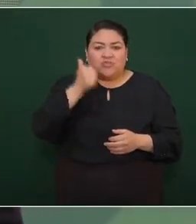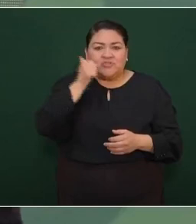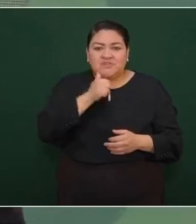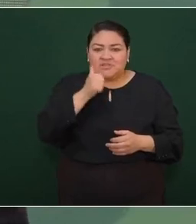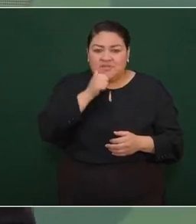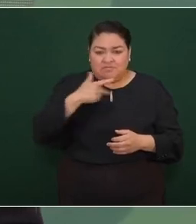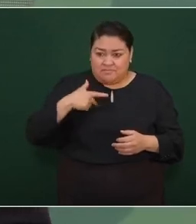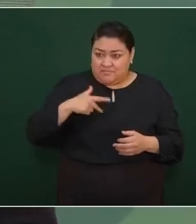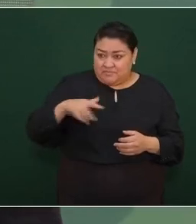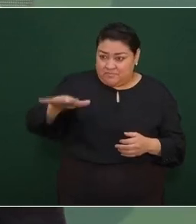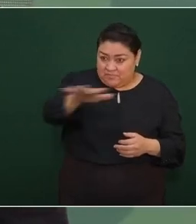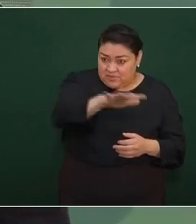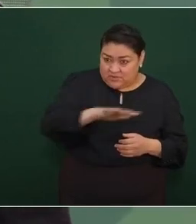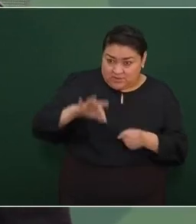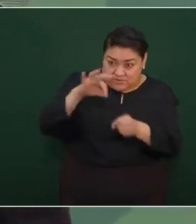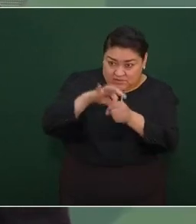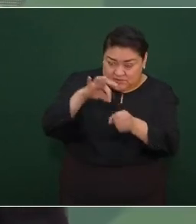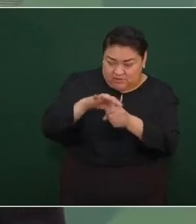respeto al pueblo